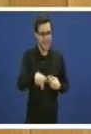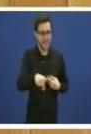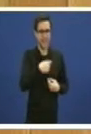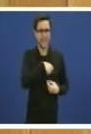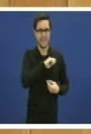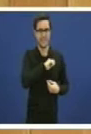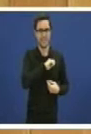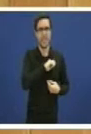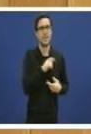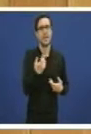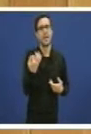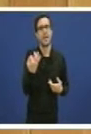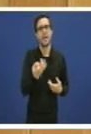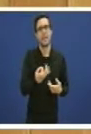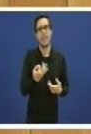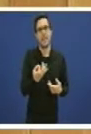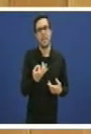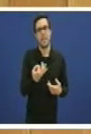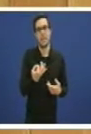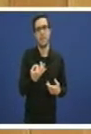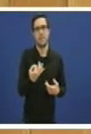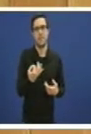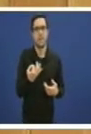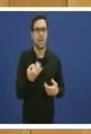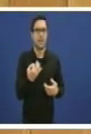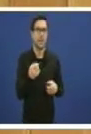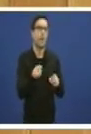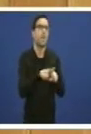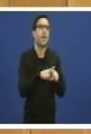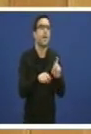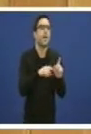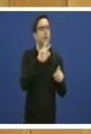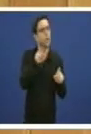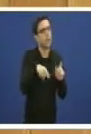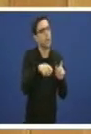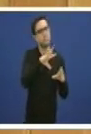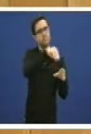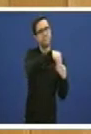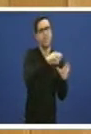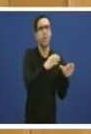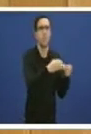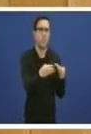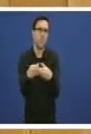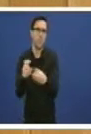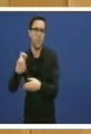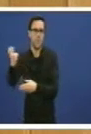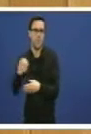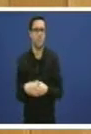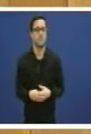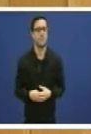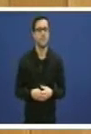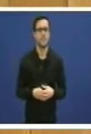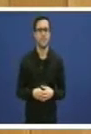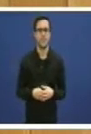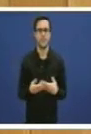ser de reconecido o dereito o de calquera outra norma esta lei do goberno de España continua dicindo máis que esta